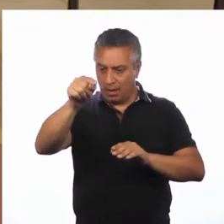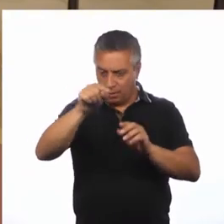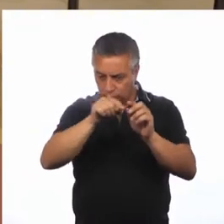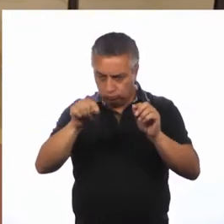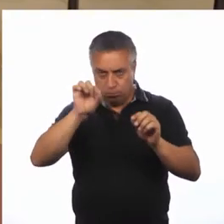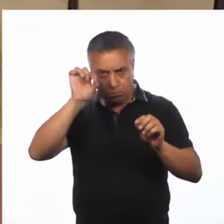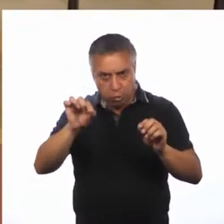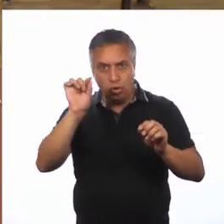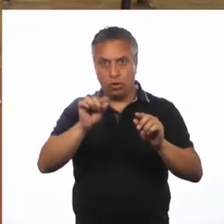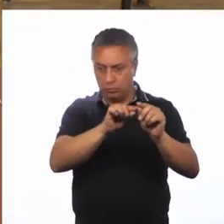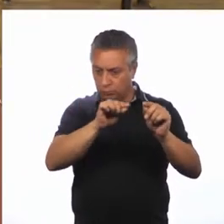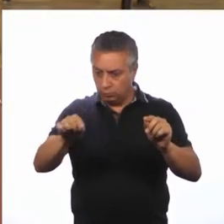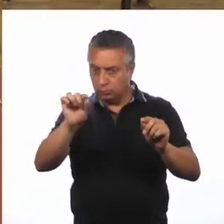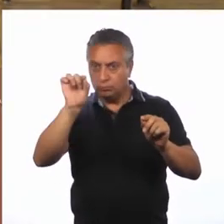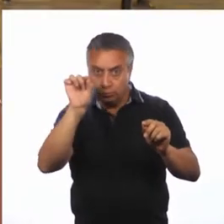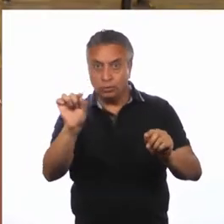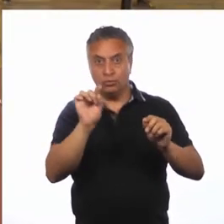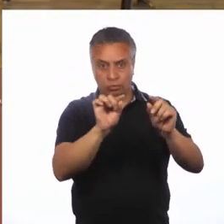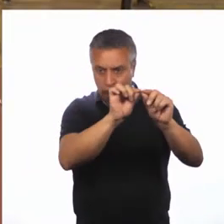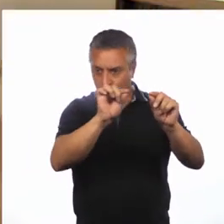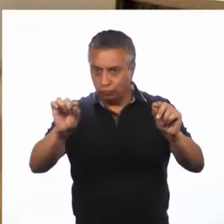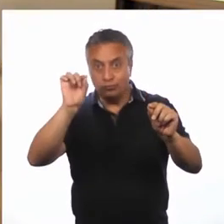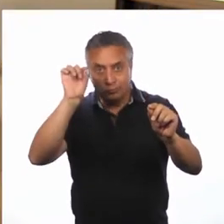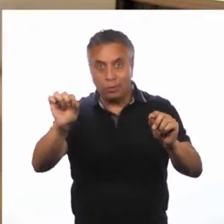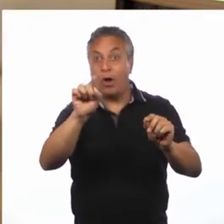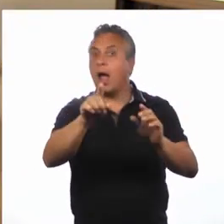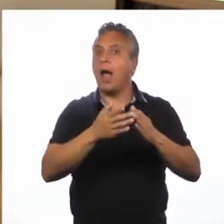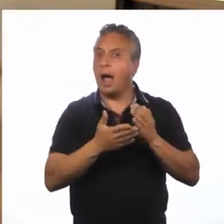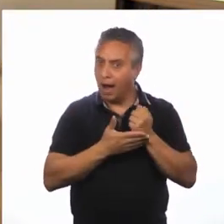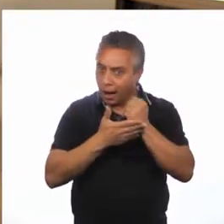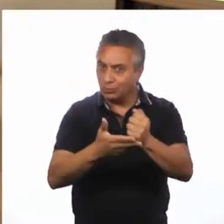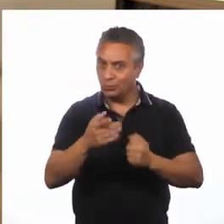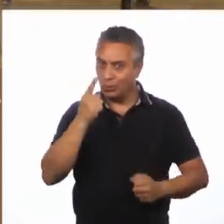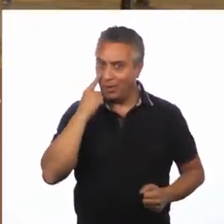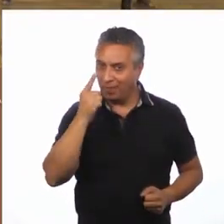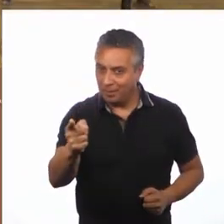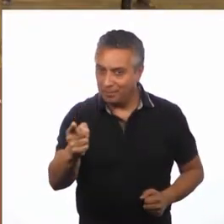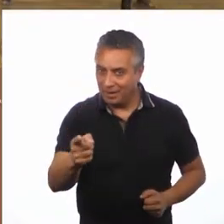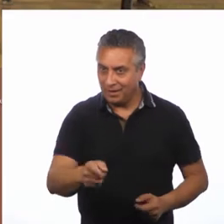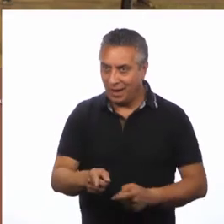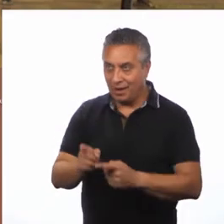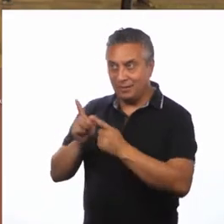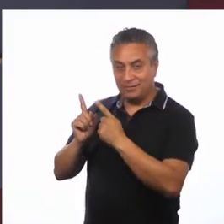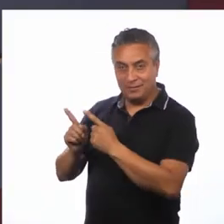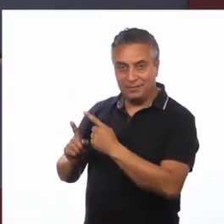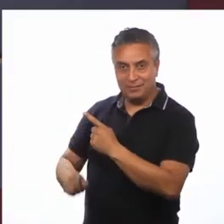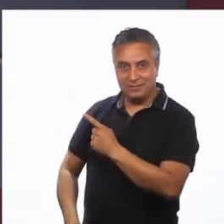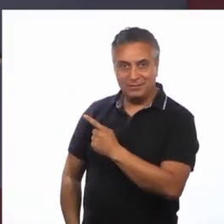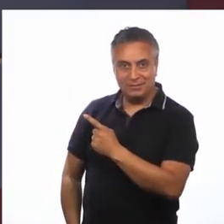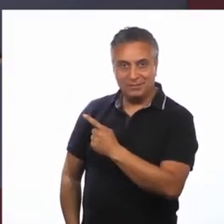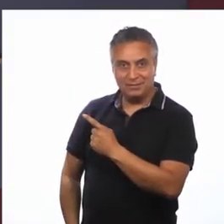en cada uno de ellos Para eso nos ayudaremos de nuestra regla nuevamente Y nuestro lápiz